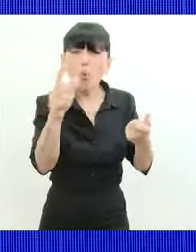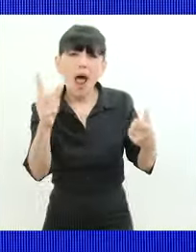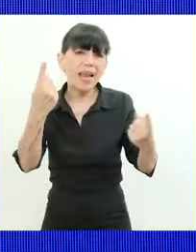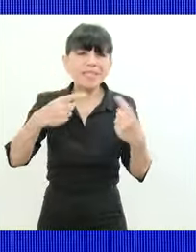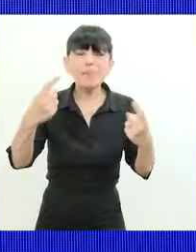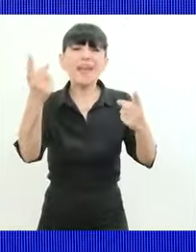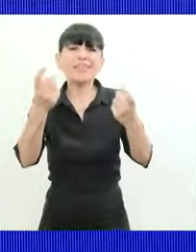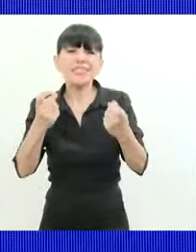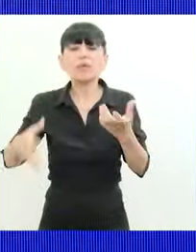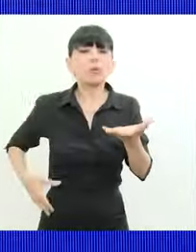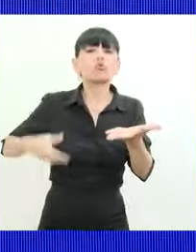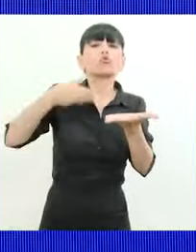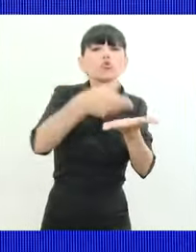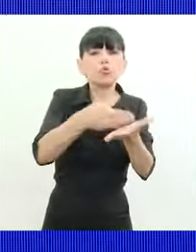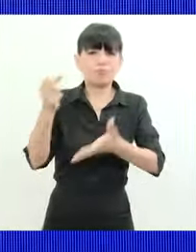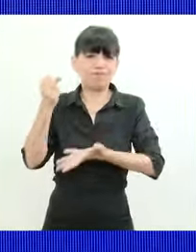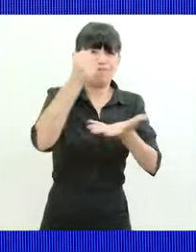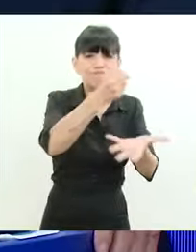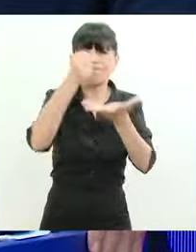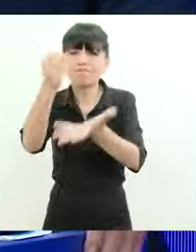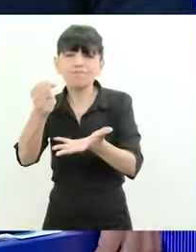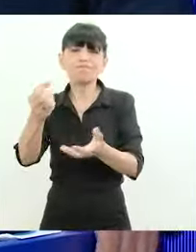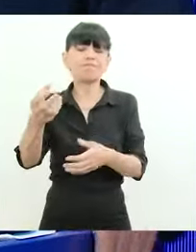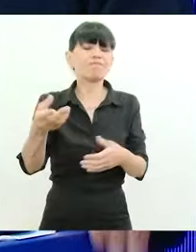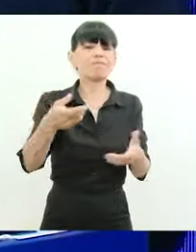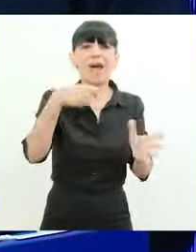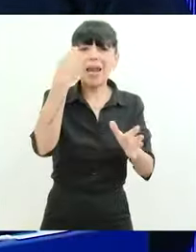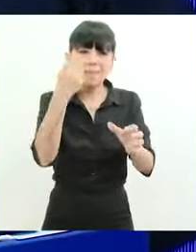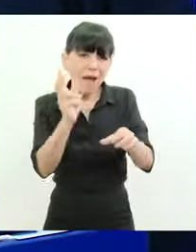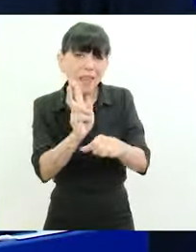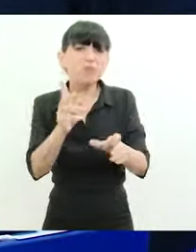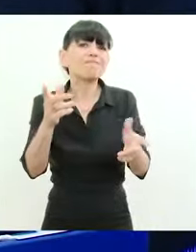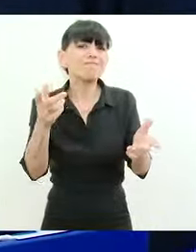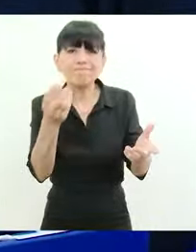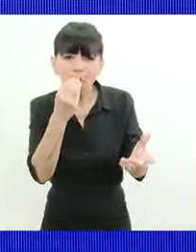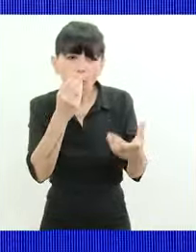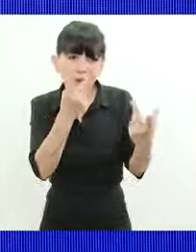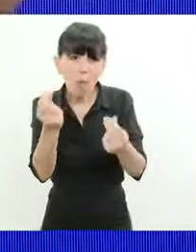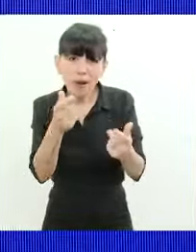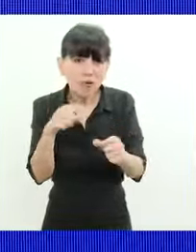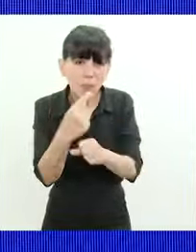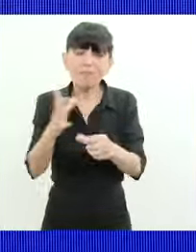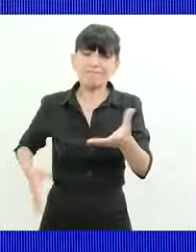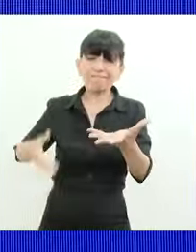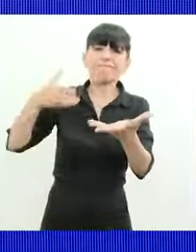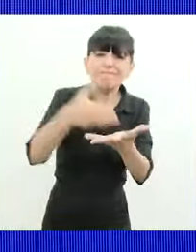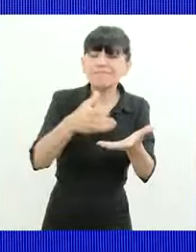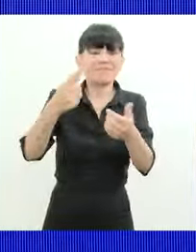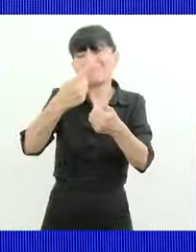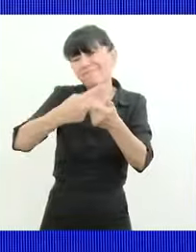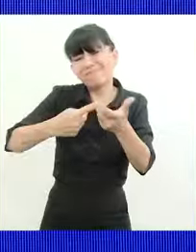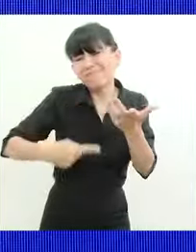porque pusimos subsidio para alimento de ganado y lo mismo en Mendoza cuando vino la helada tardía y fuimos con aporte para